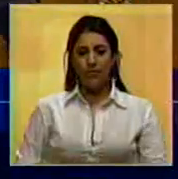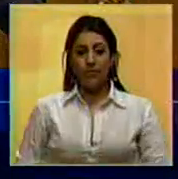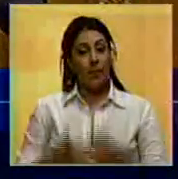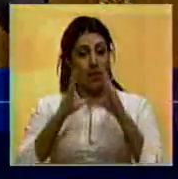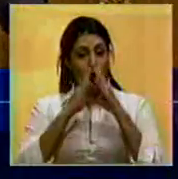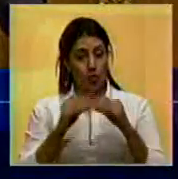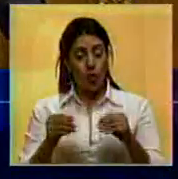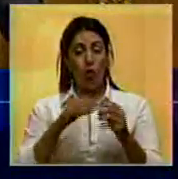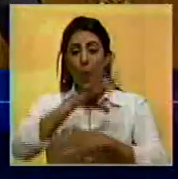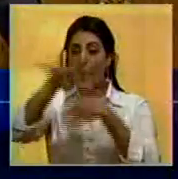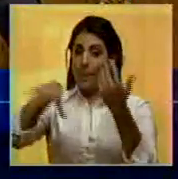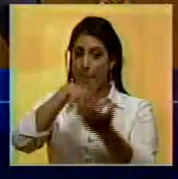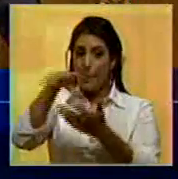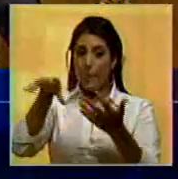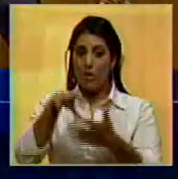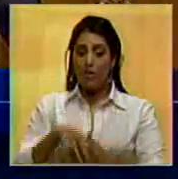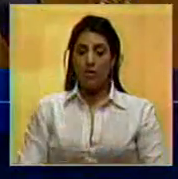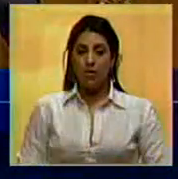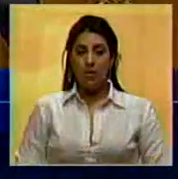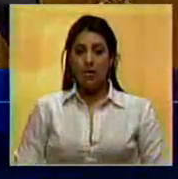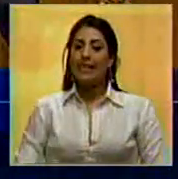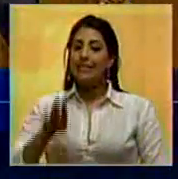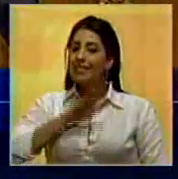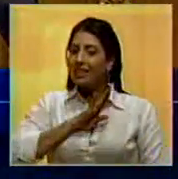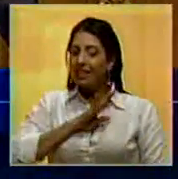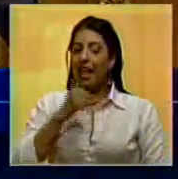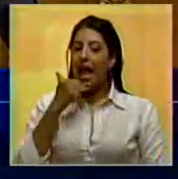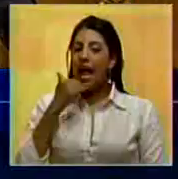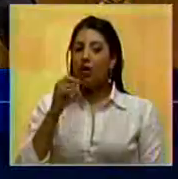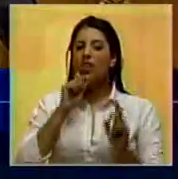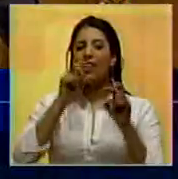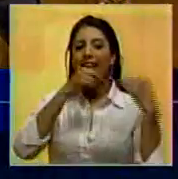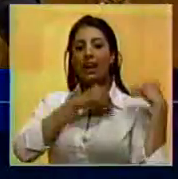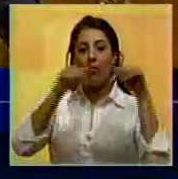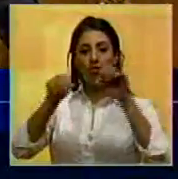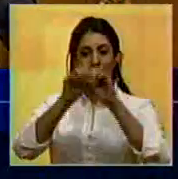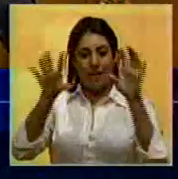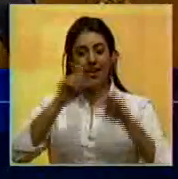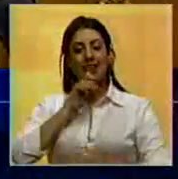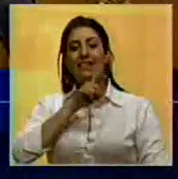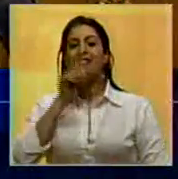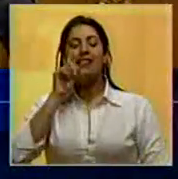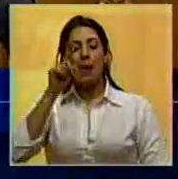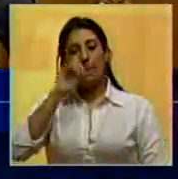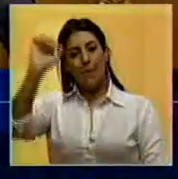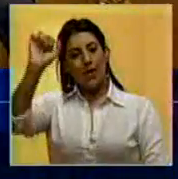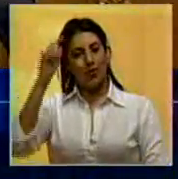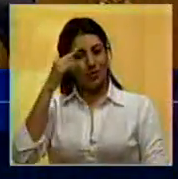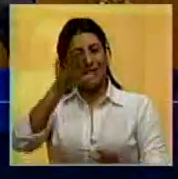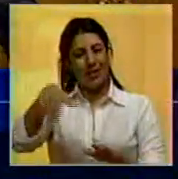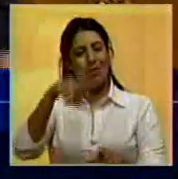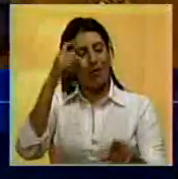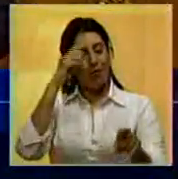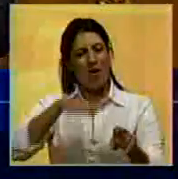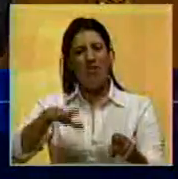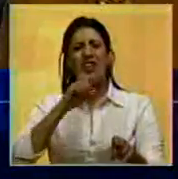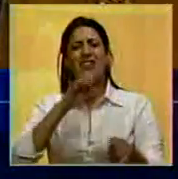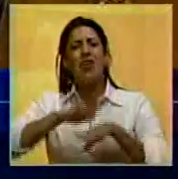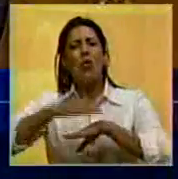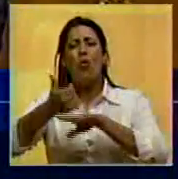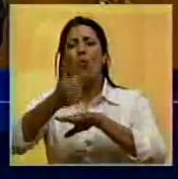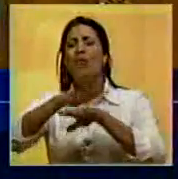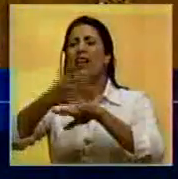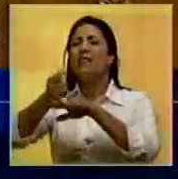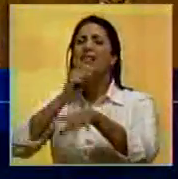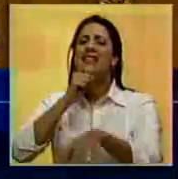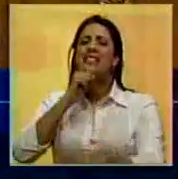Todas estas desgracias tienen a un responsable claro que el pueblo conoce bien. ¿De quién es la culpa,